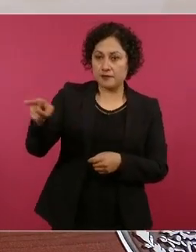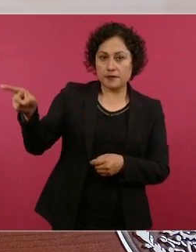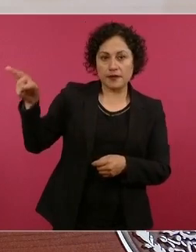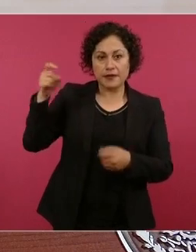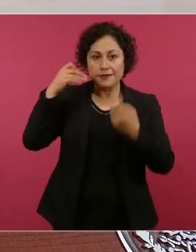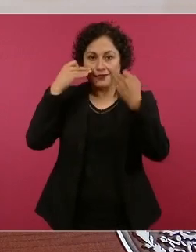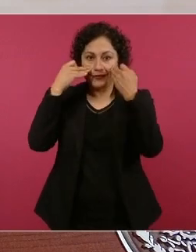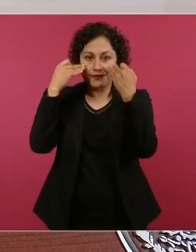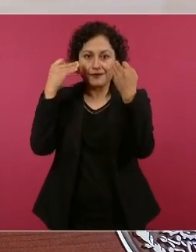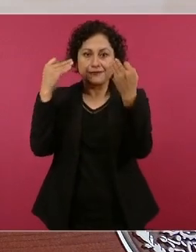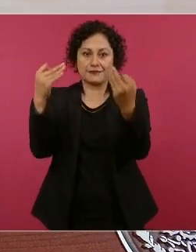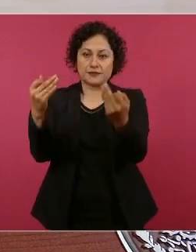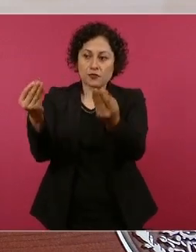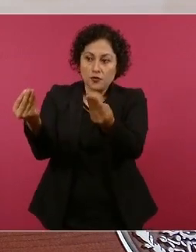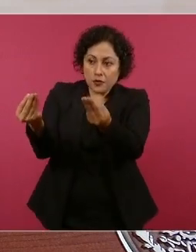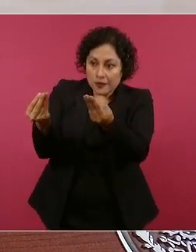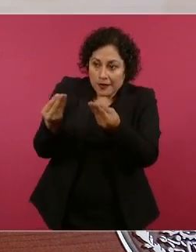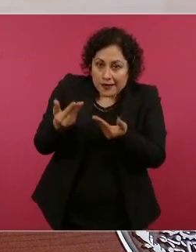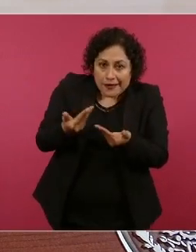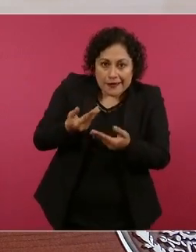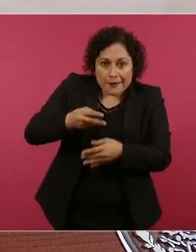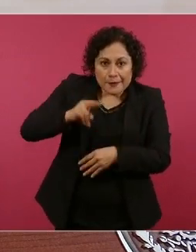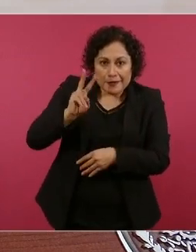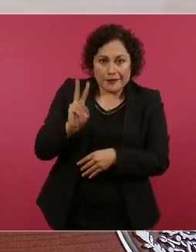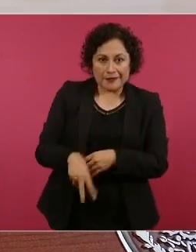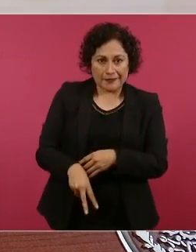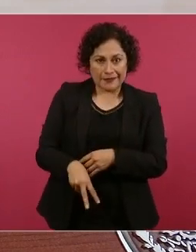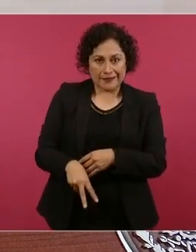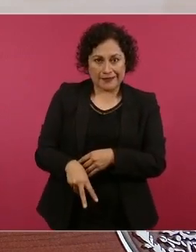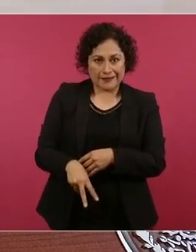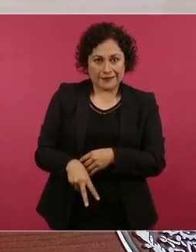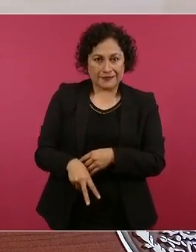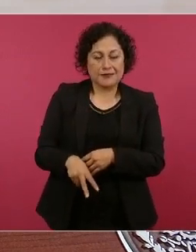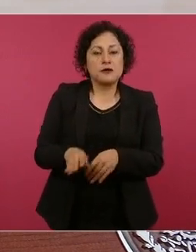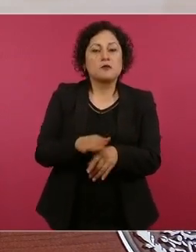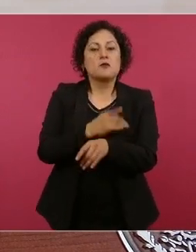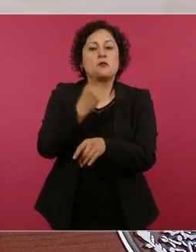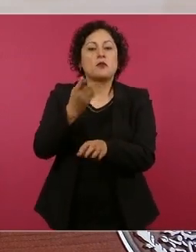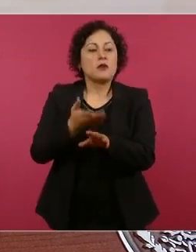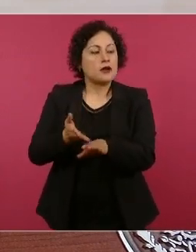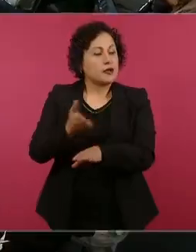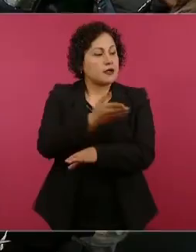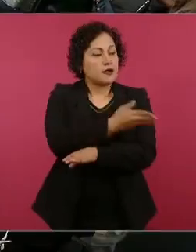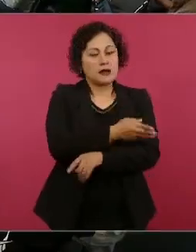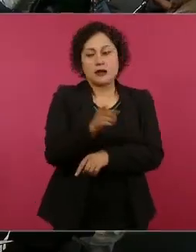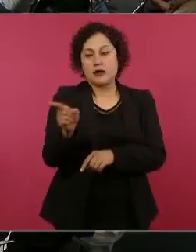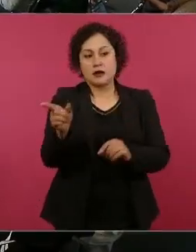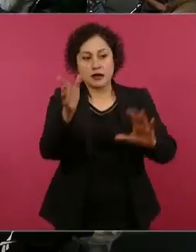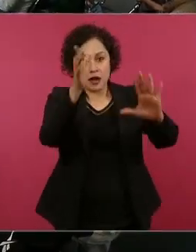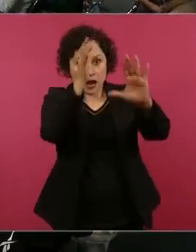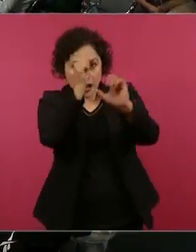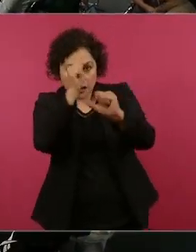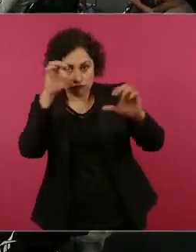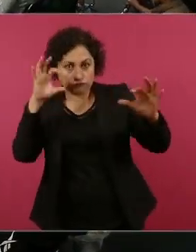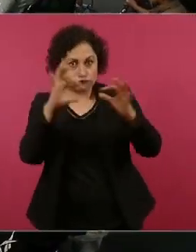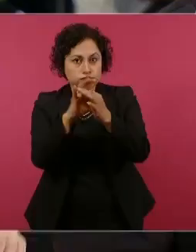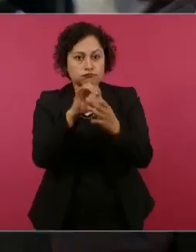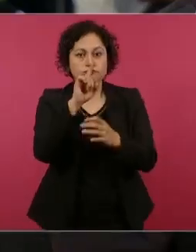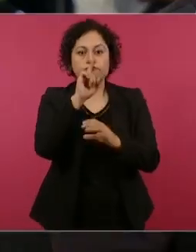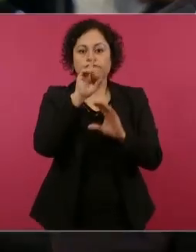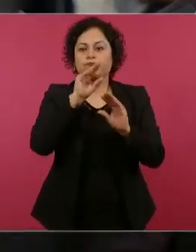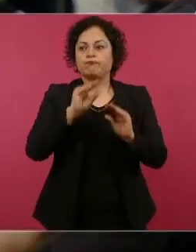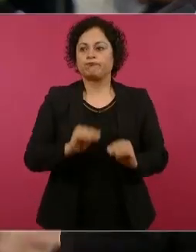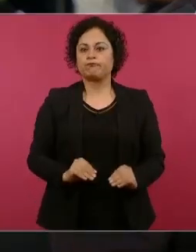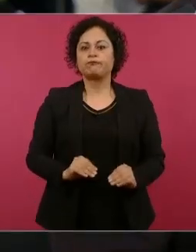romper el llamado pacto del silencio. Usted también hace unos días mencionó que se